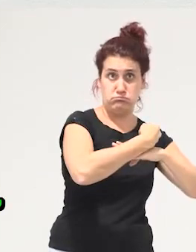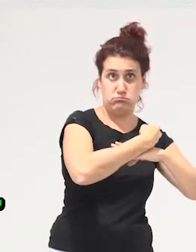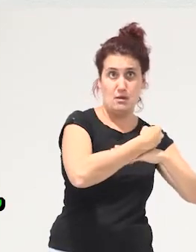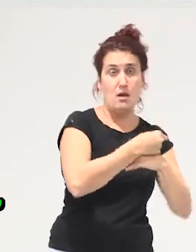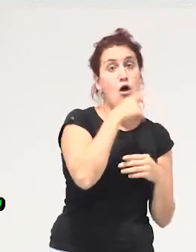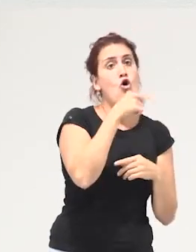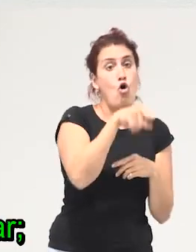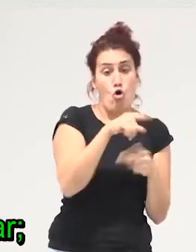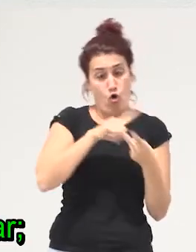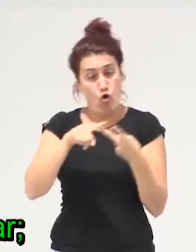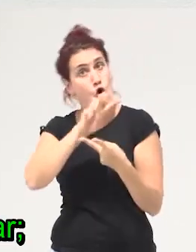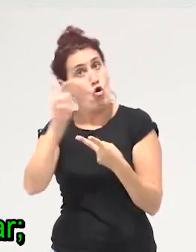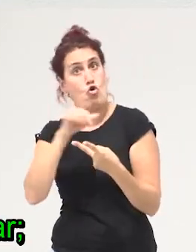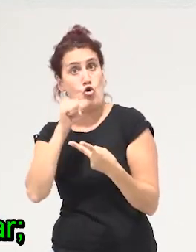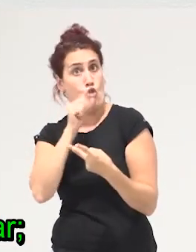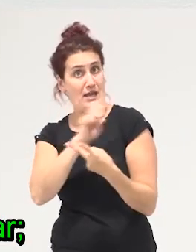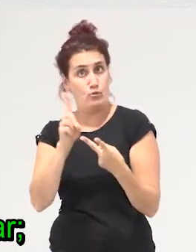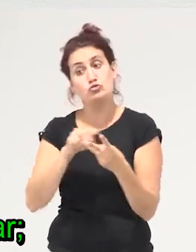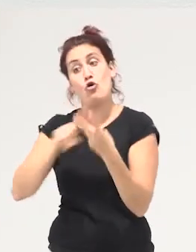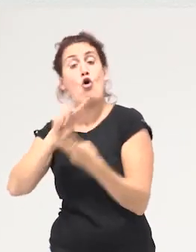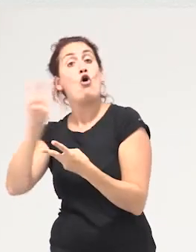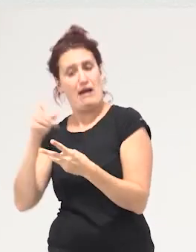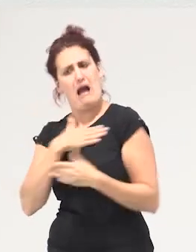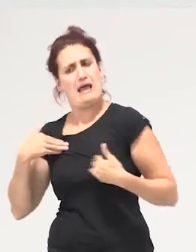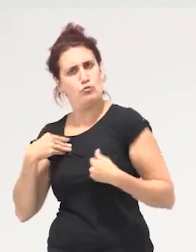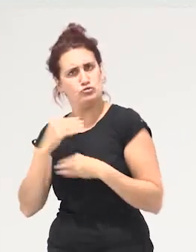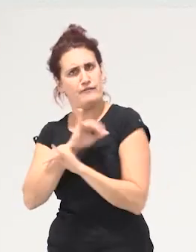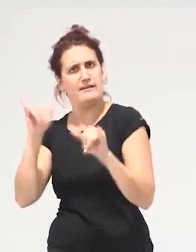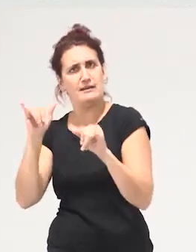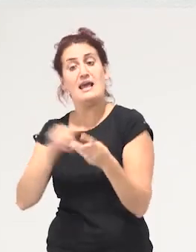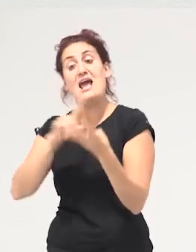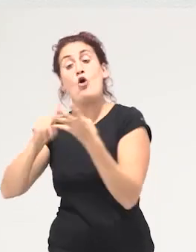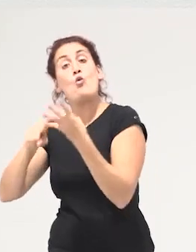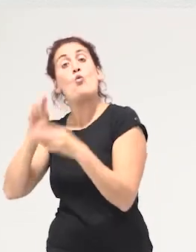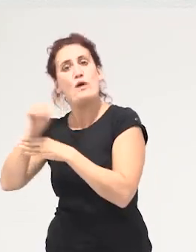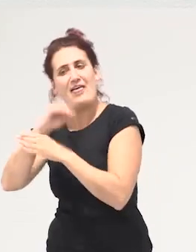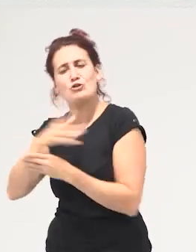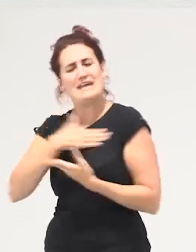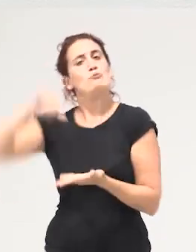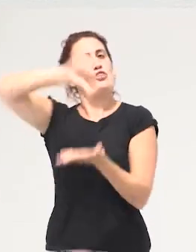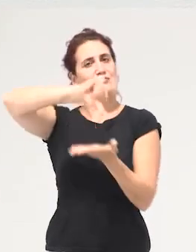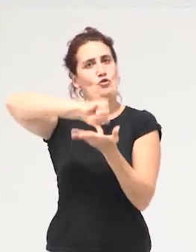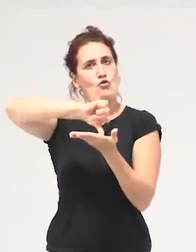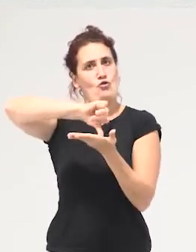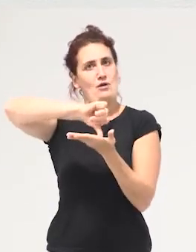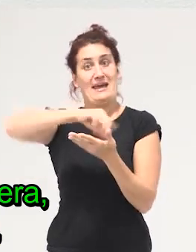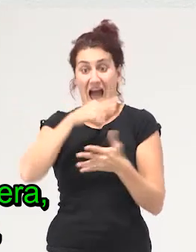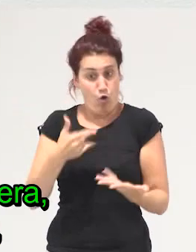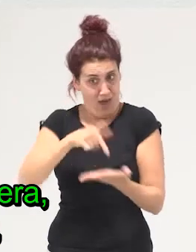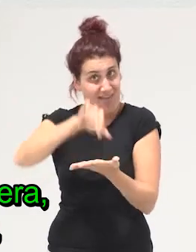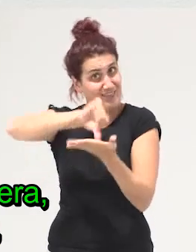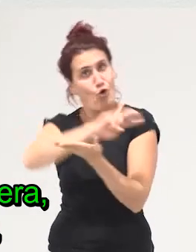que no queremos aquellos con los que queremos acabar y los cuidados que querríamos que estuviesen en el centro que no son los que hay hoy